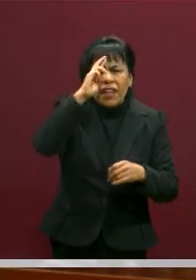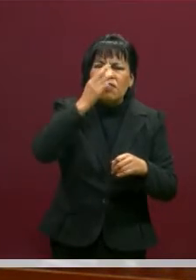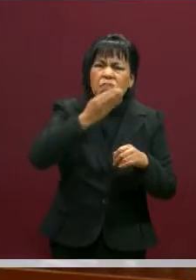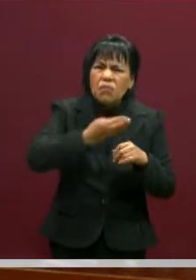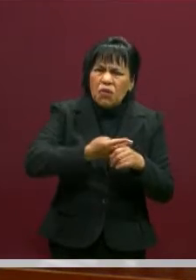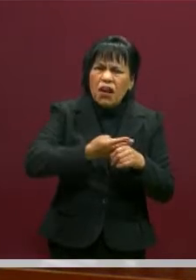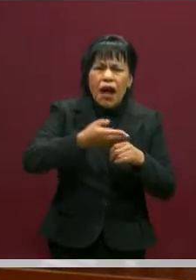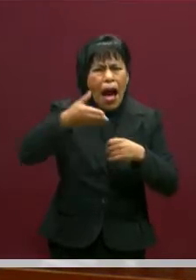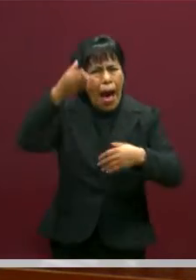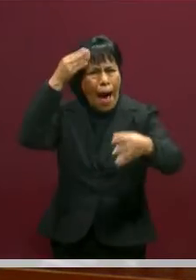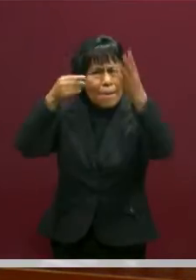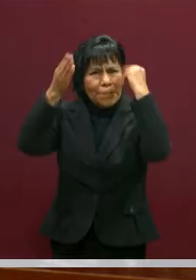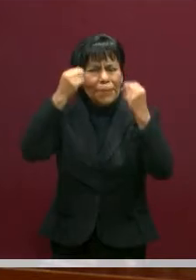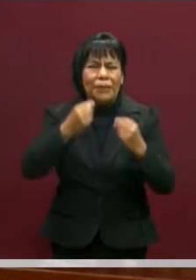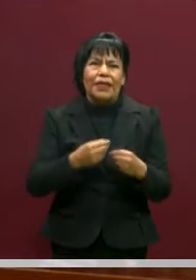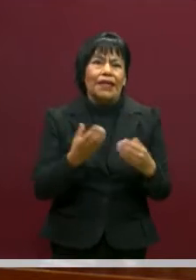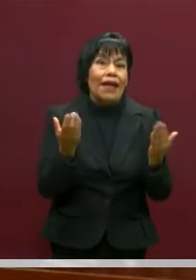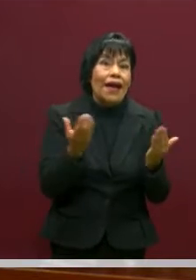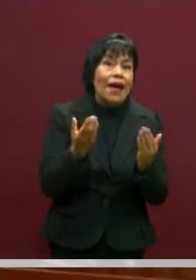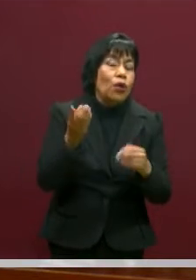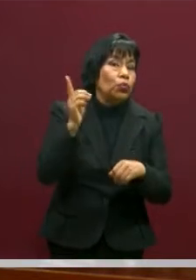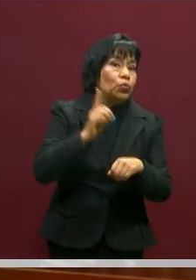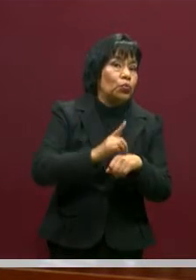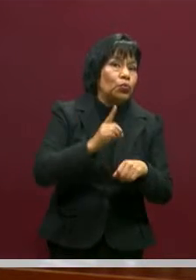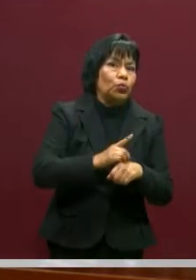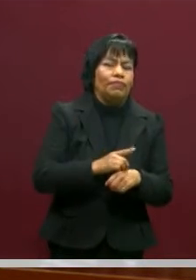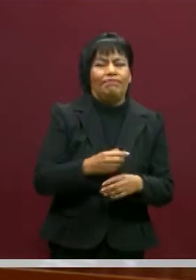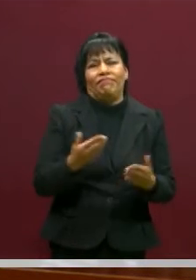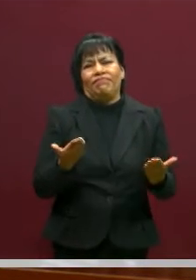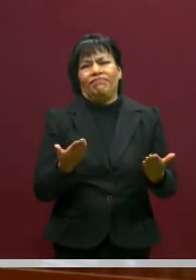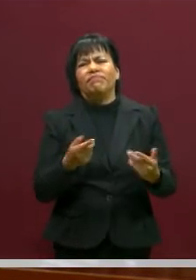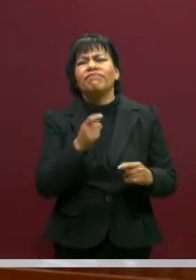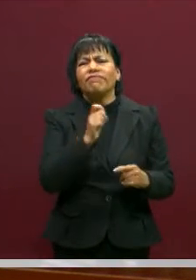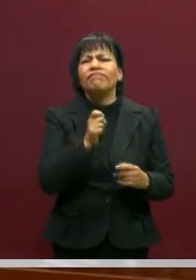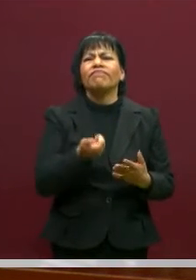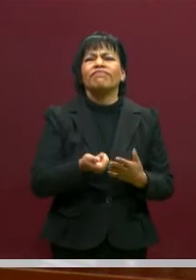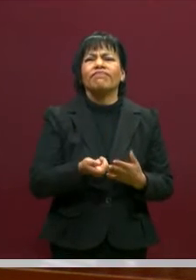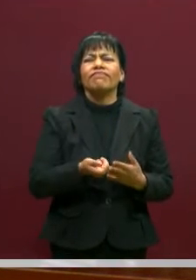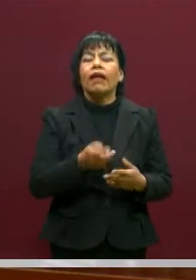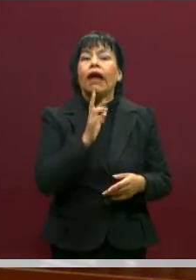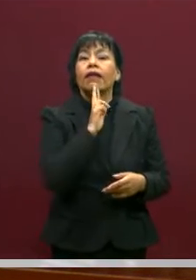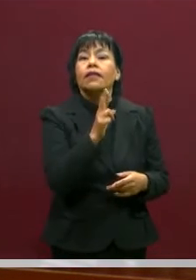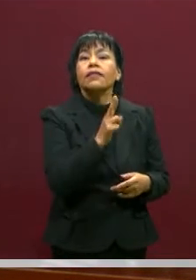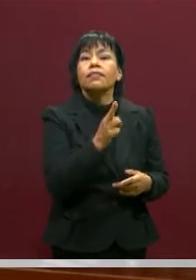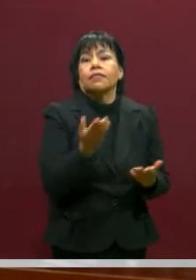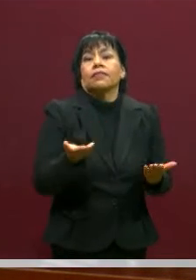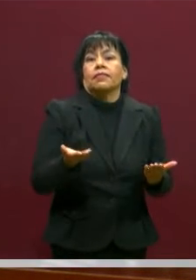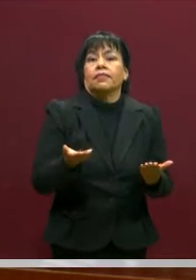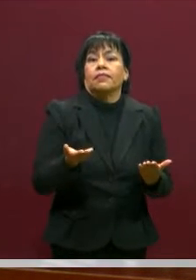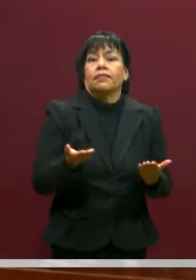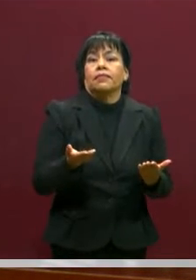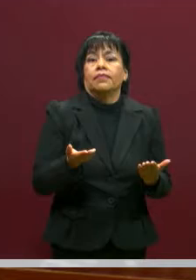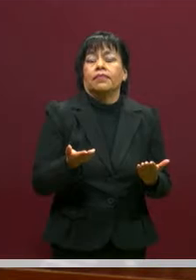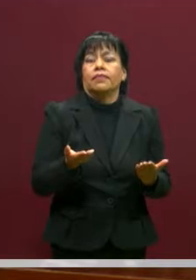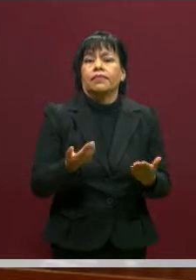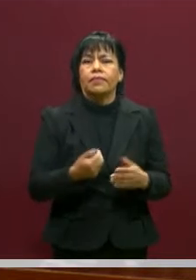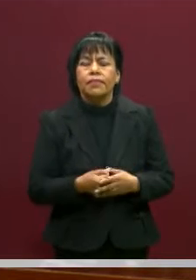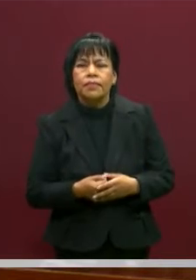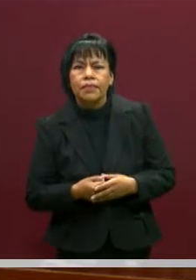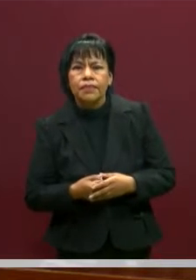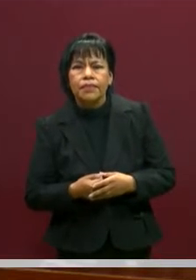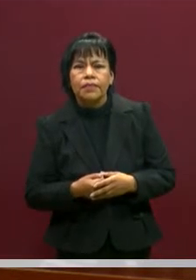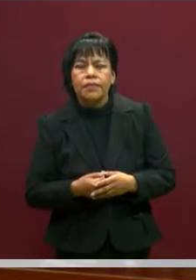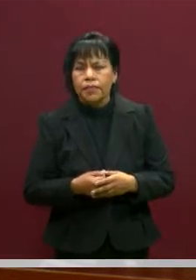Y ser responsables en su sentido más sencillito quiere decir responder. Ser responsables es responder.